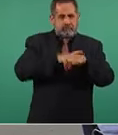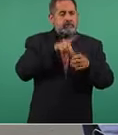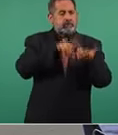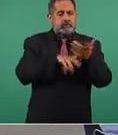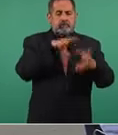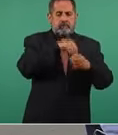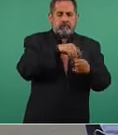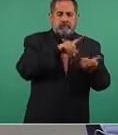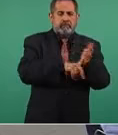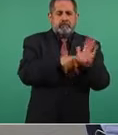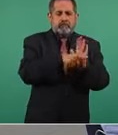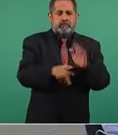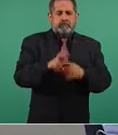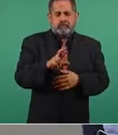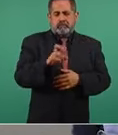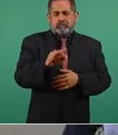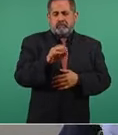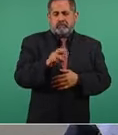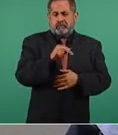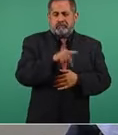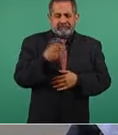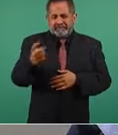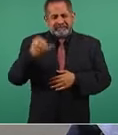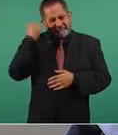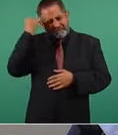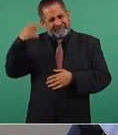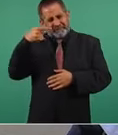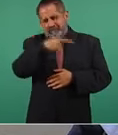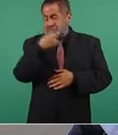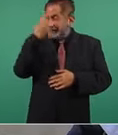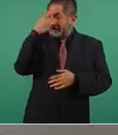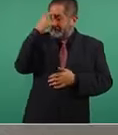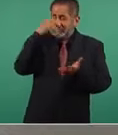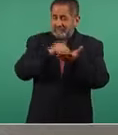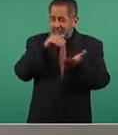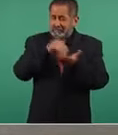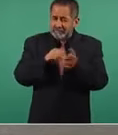pero este es el pensamiento que prevalece.